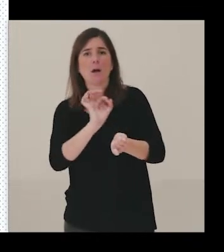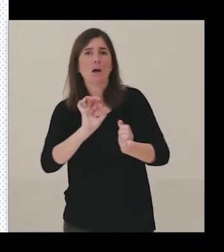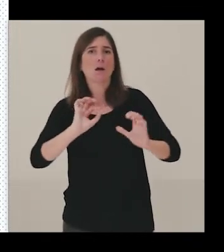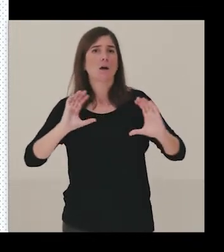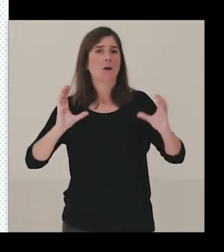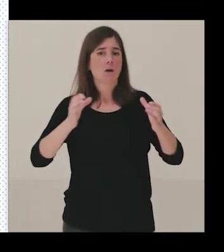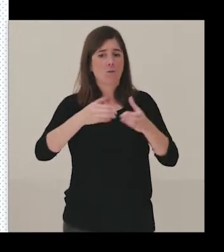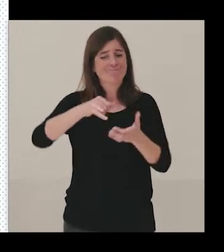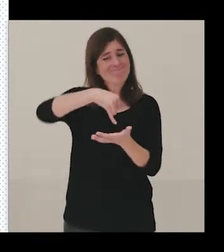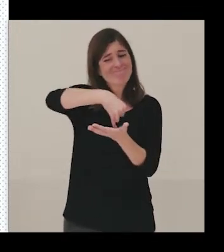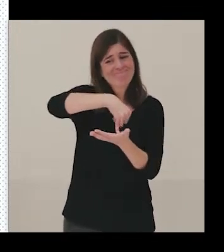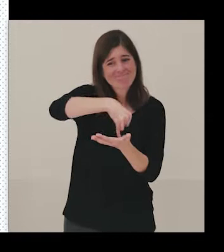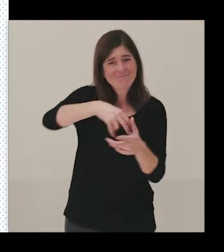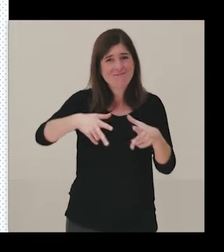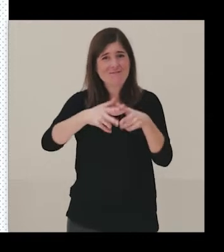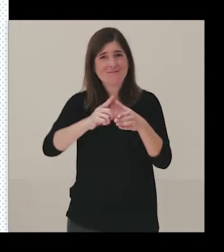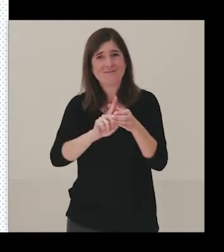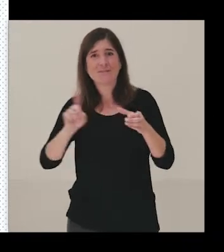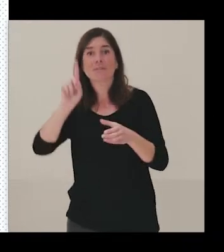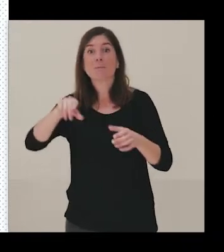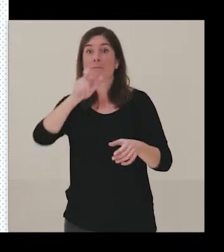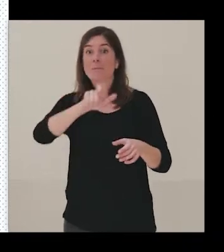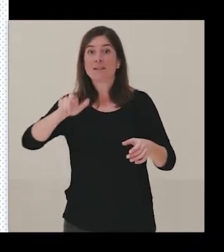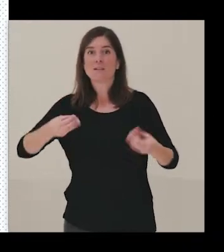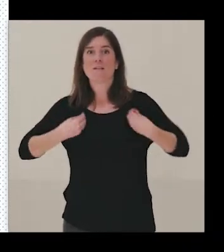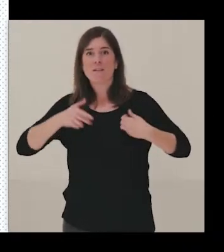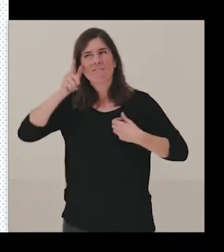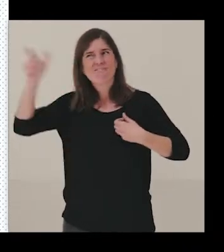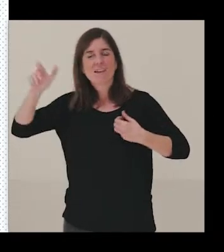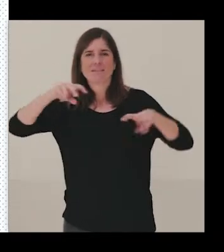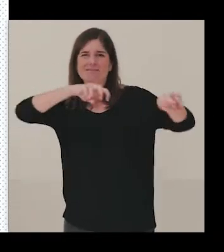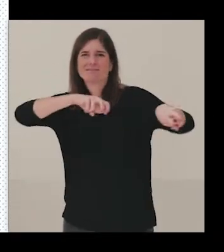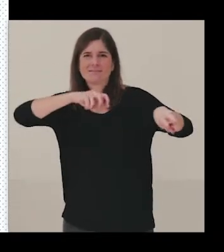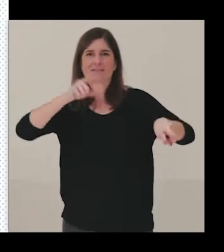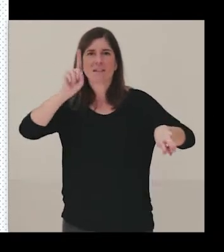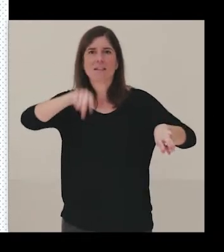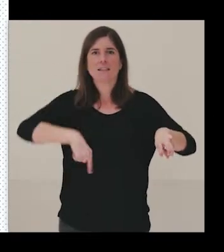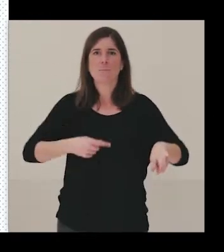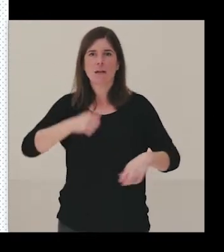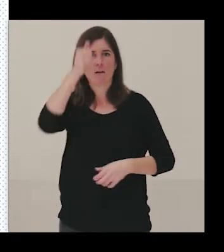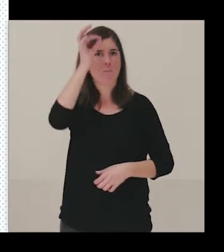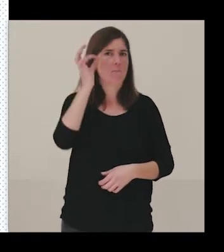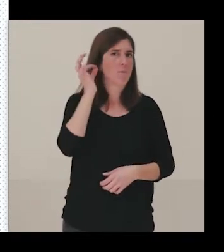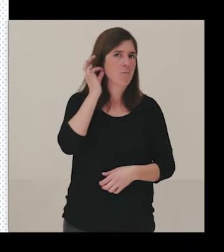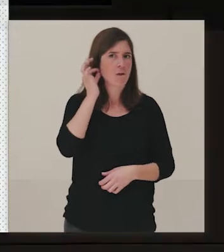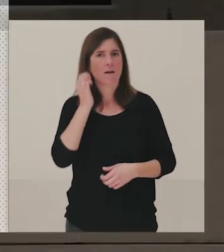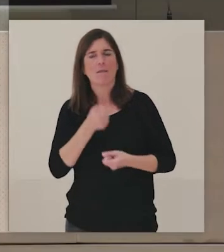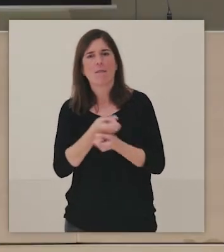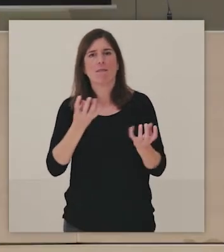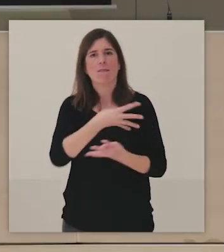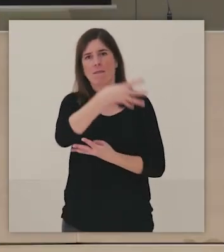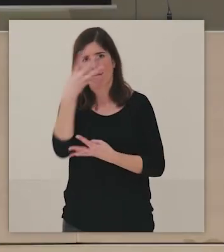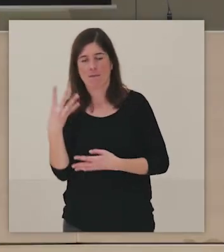vulnerabilidad social, personas del ámbito rural y diversidad de género. Entonces veis que el